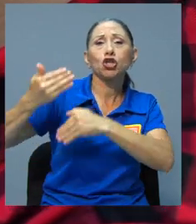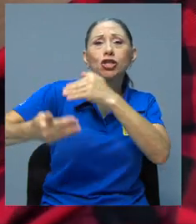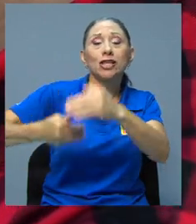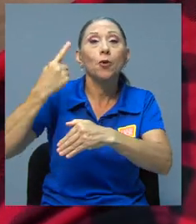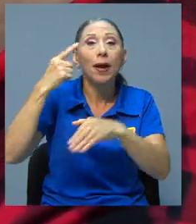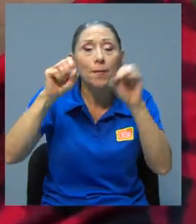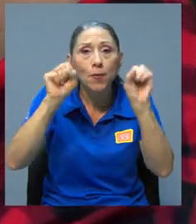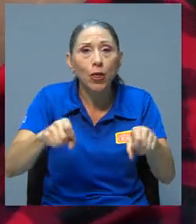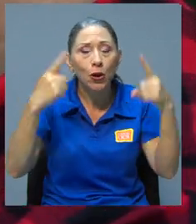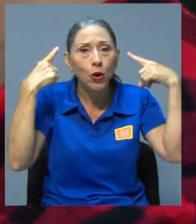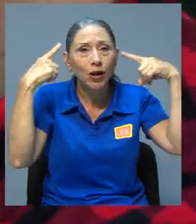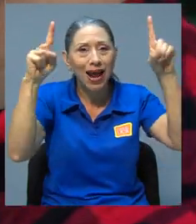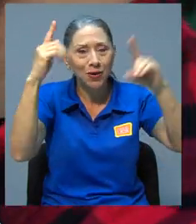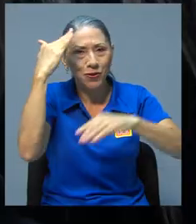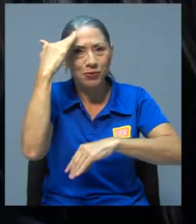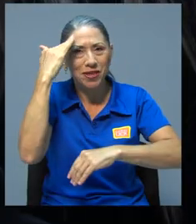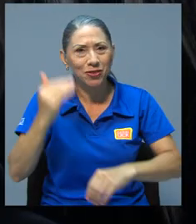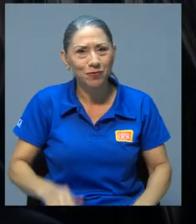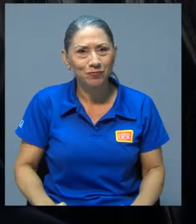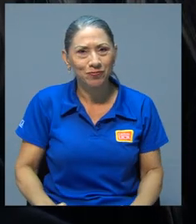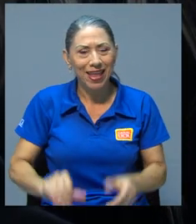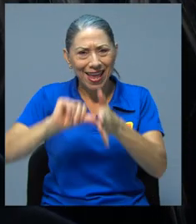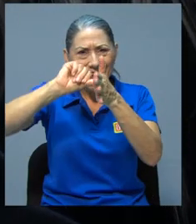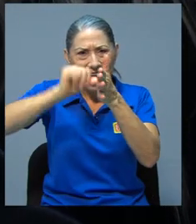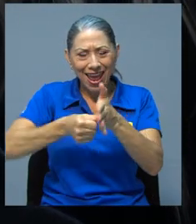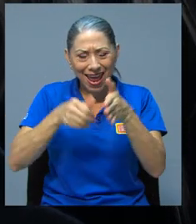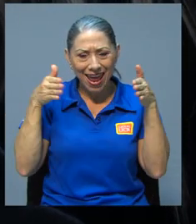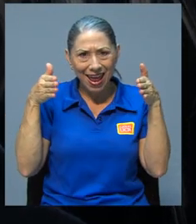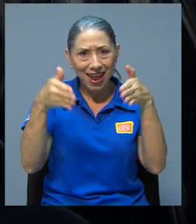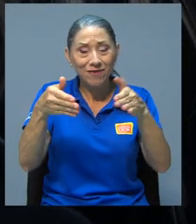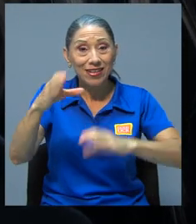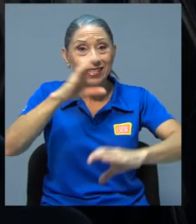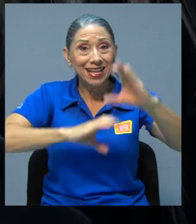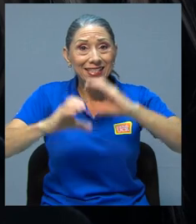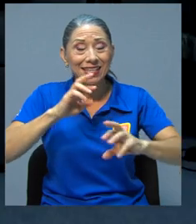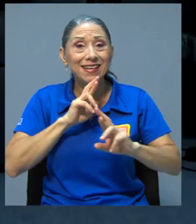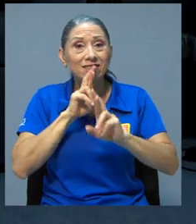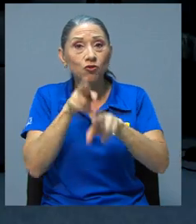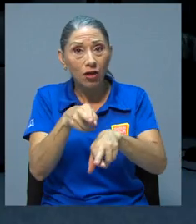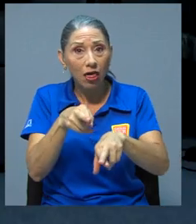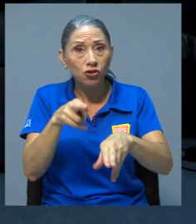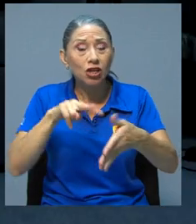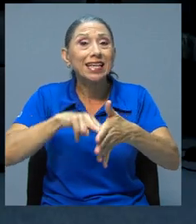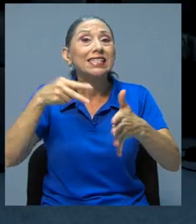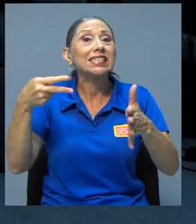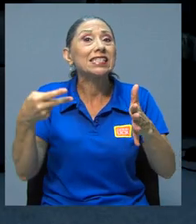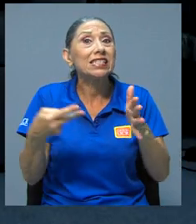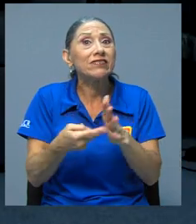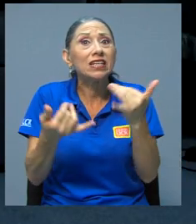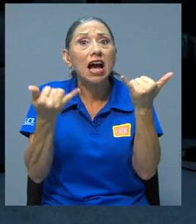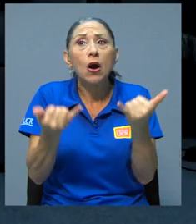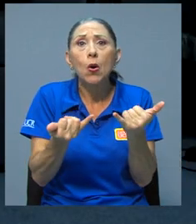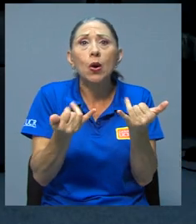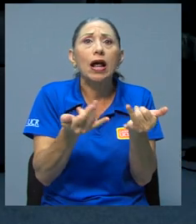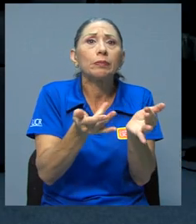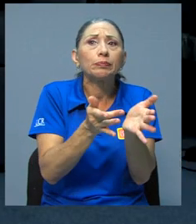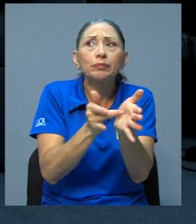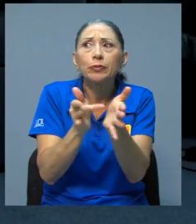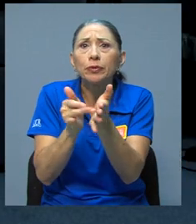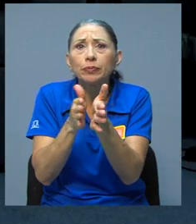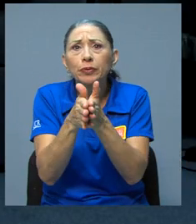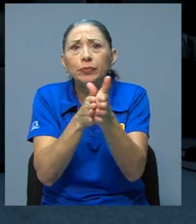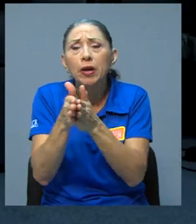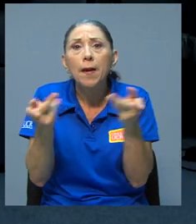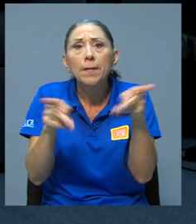generación de conocimiento. Este énfasis en la ciencia de resultados ha constituido un caldo de cultivo para